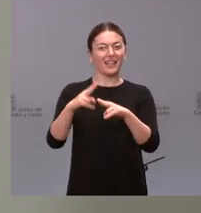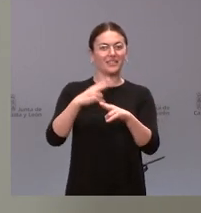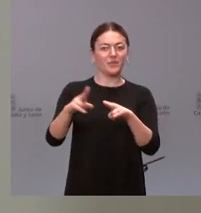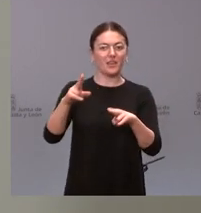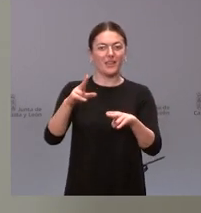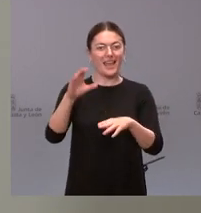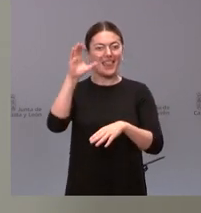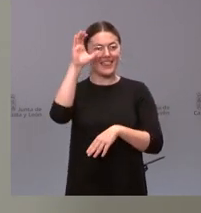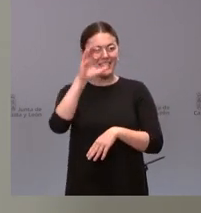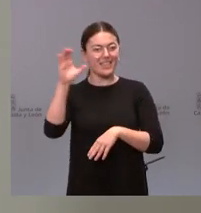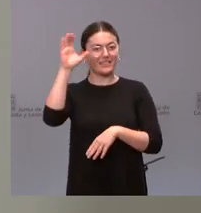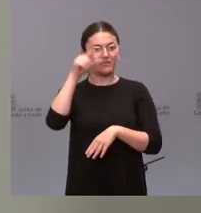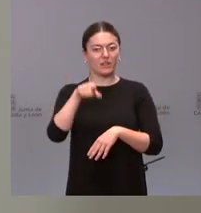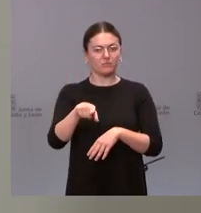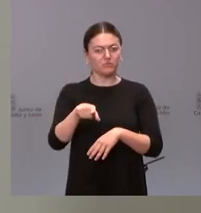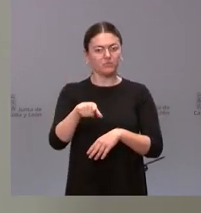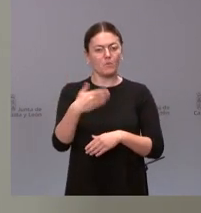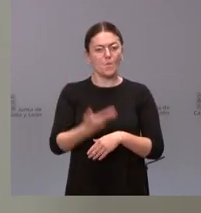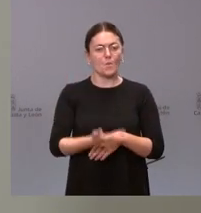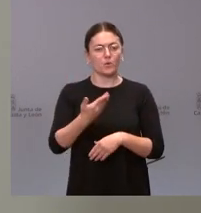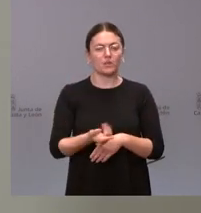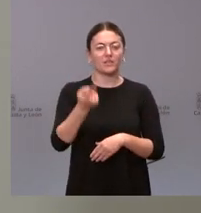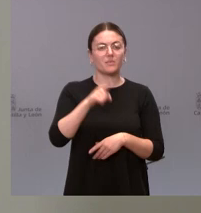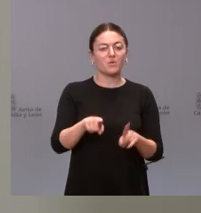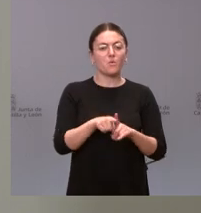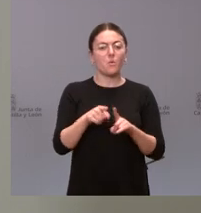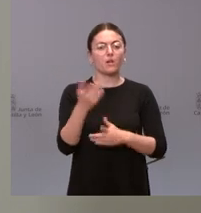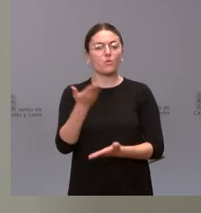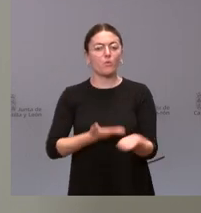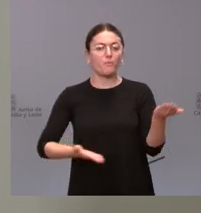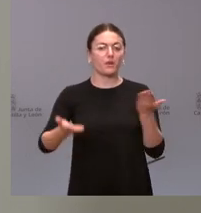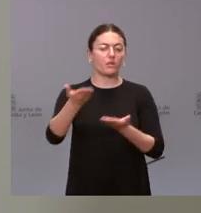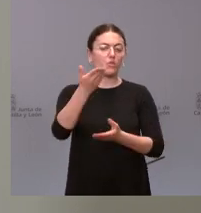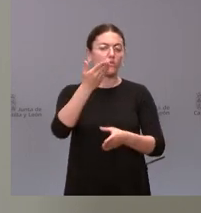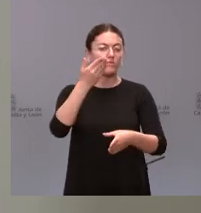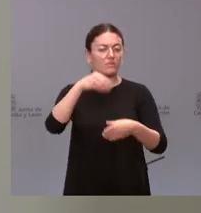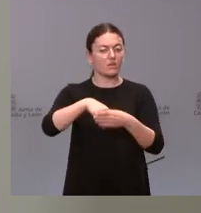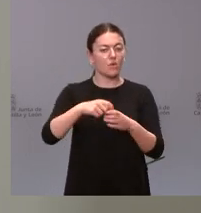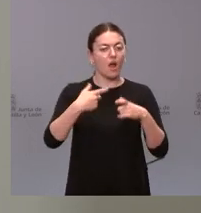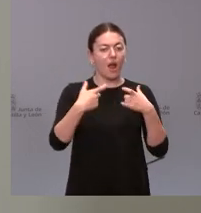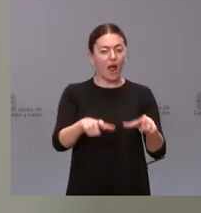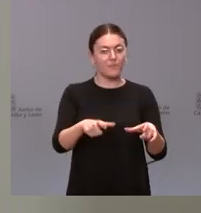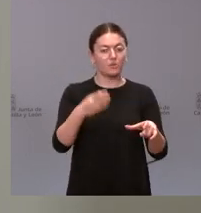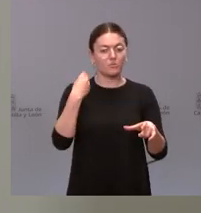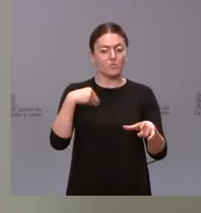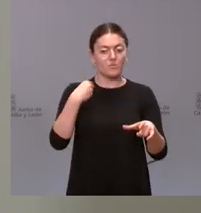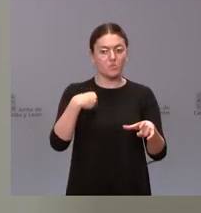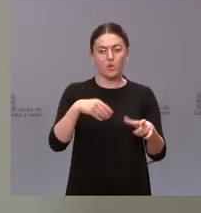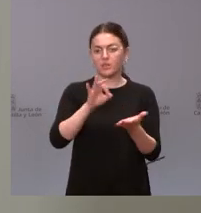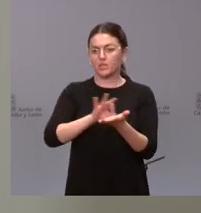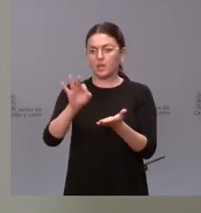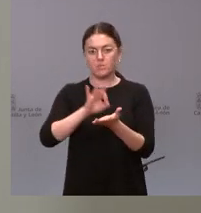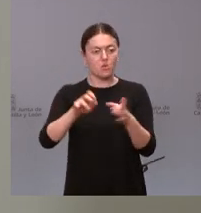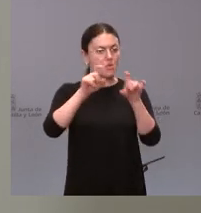científicas que hay que poner de manifiesto y una cooperación en el ámbito de todos los áreas y servicios de